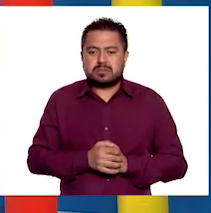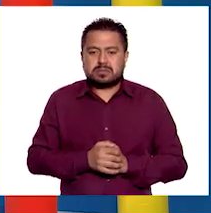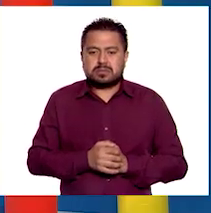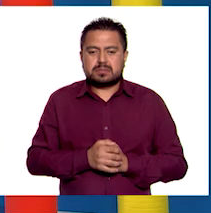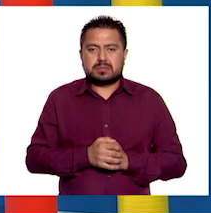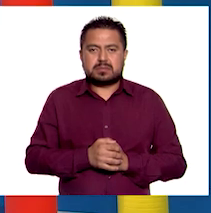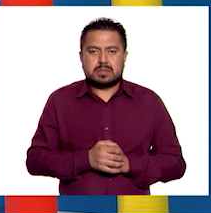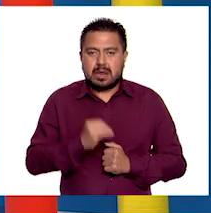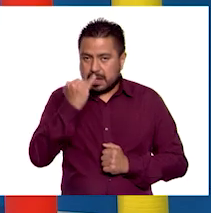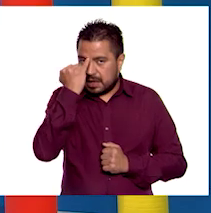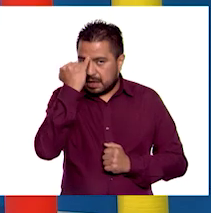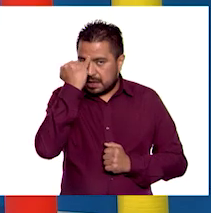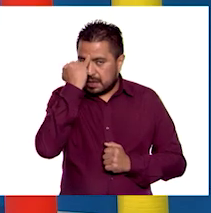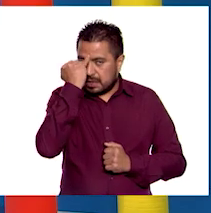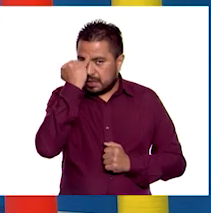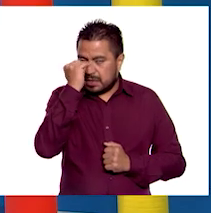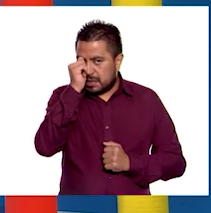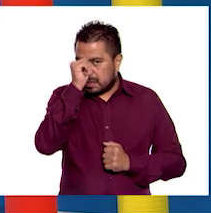India.